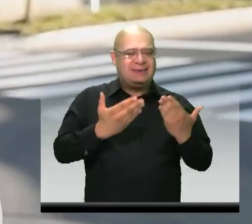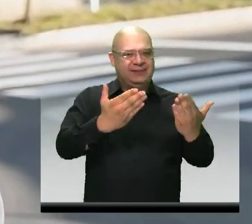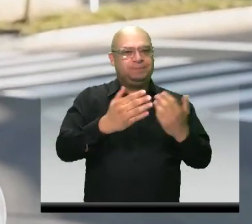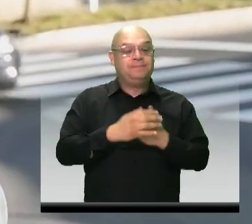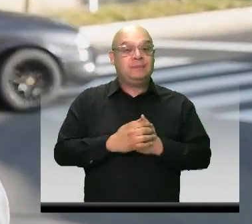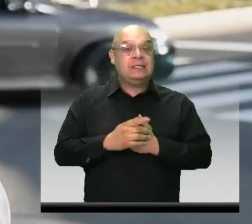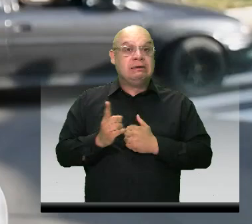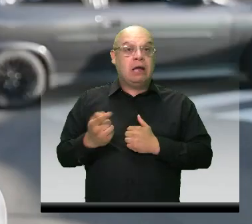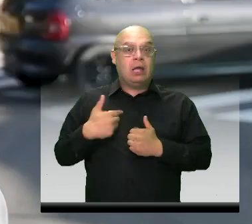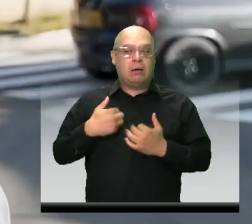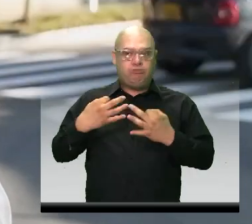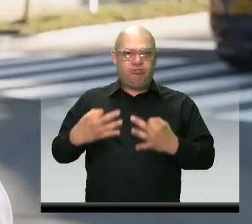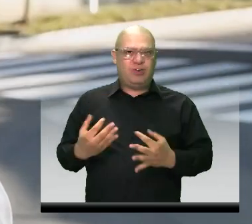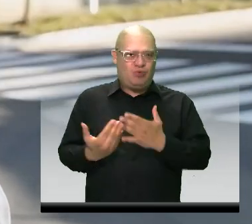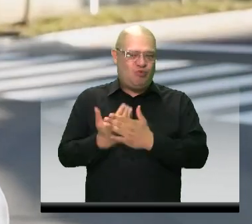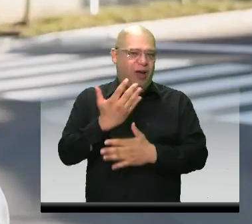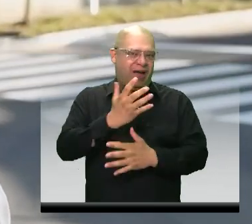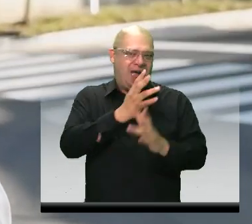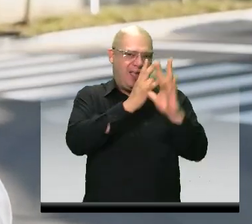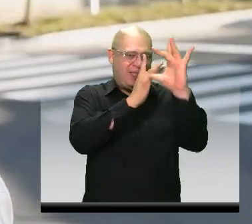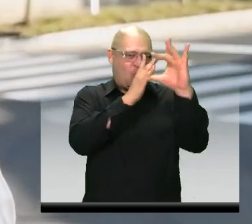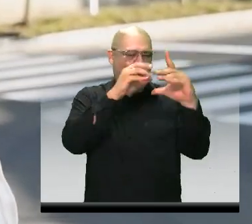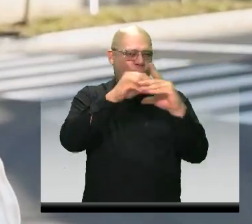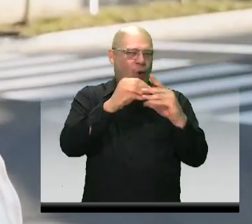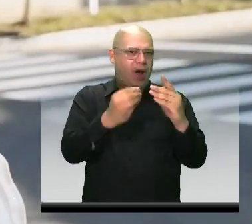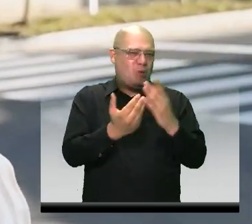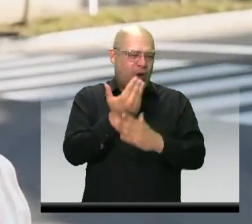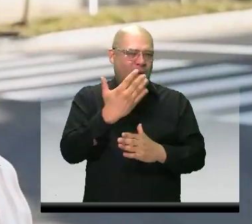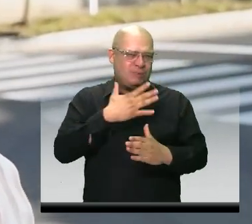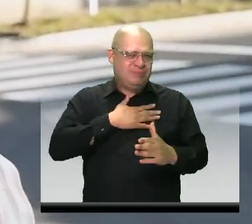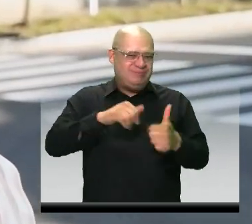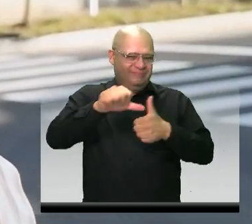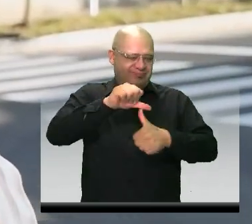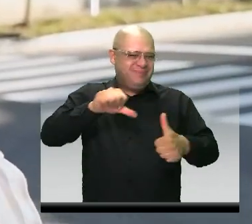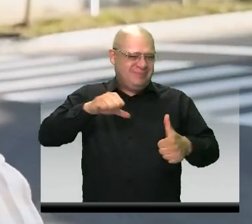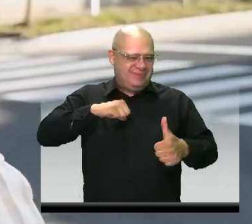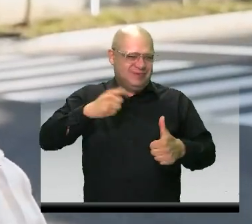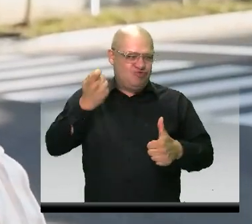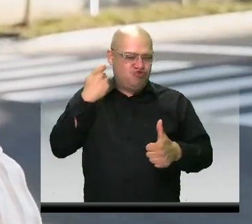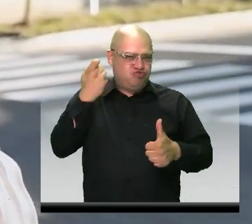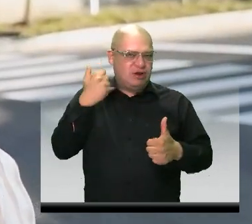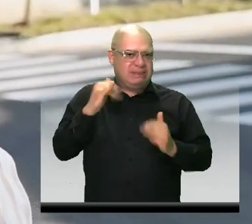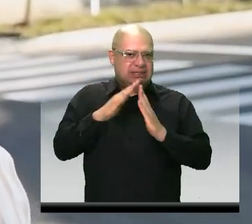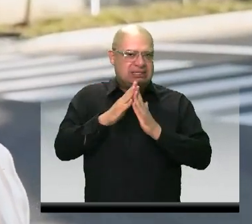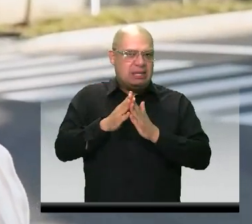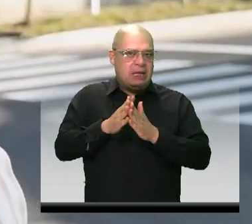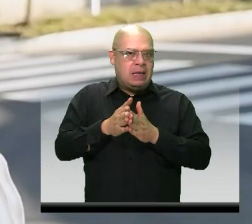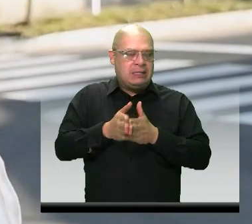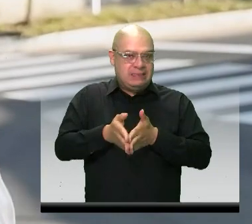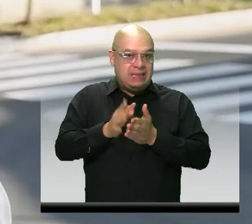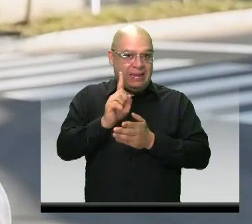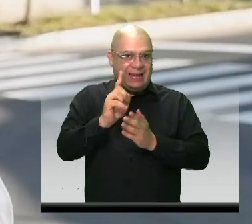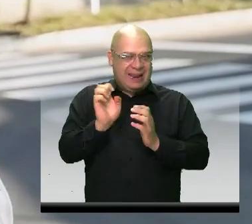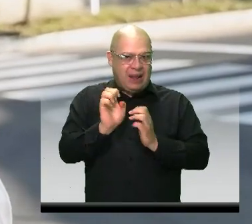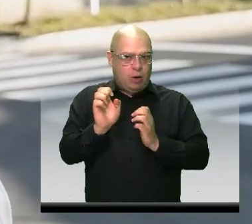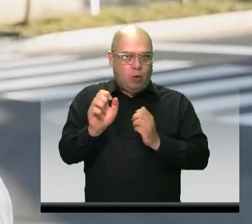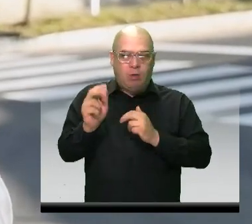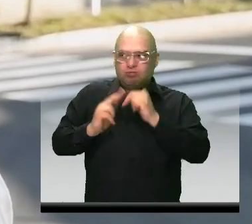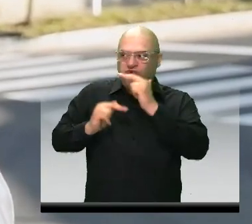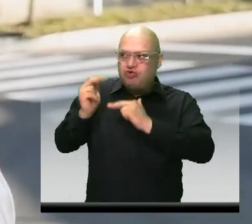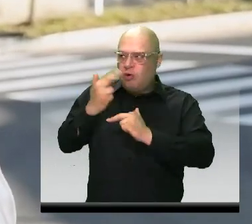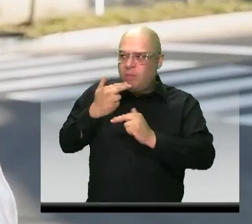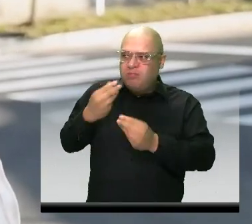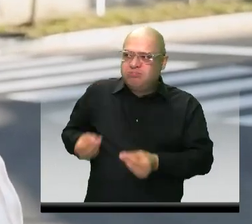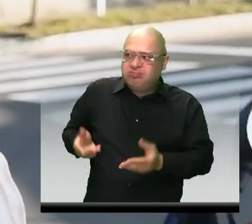posicionó como alcalde del municipio de Itahui, se comprometió con la comunidad a entregarnos la obra de la canalización de la